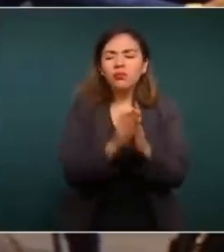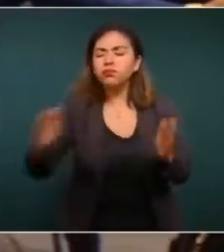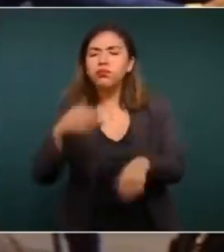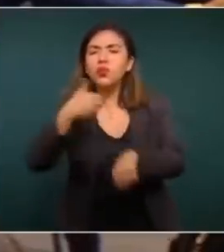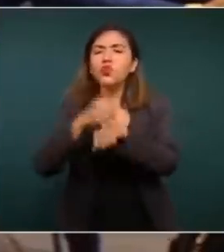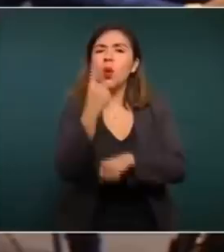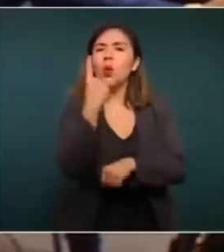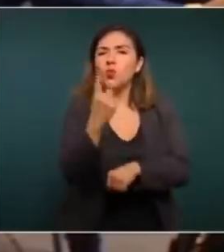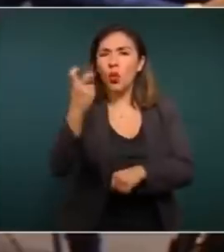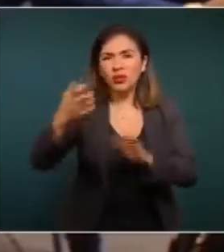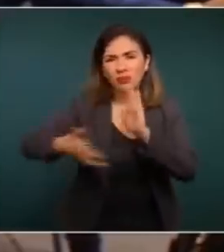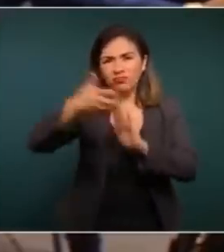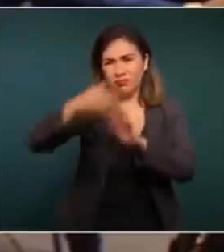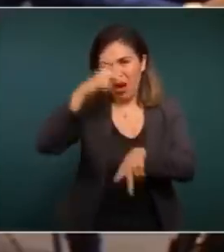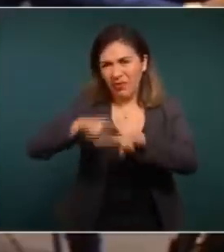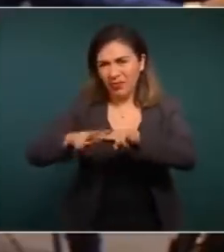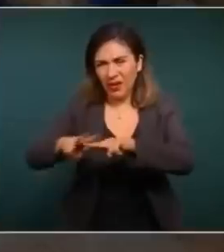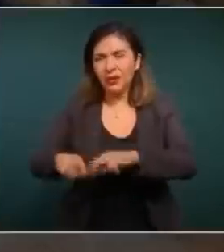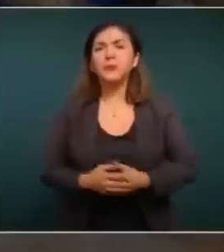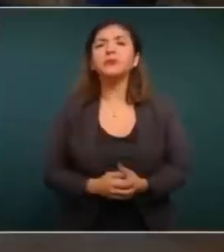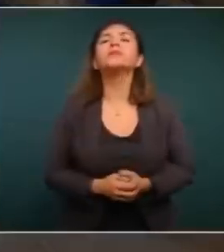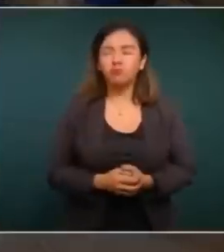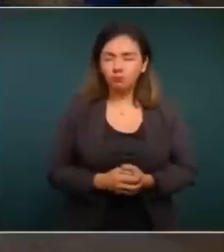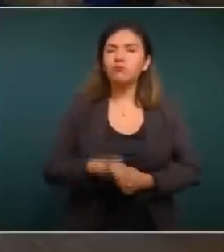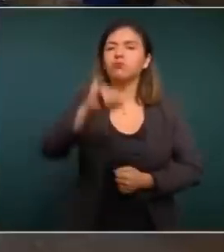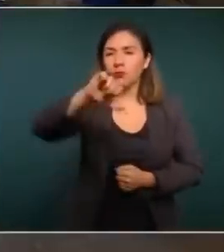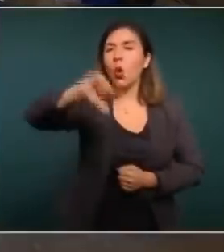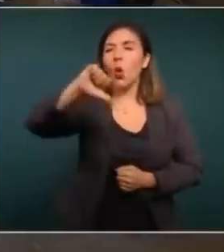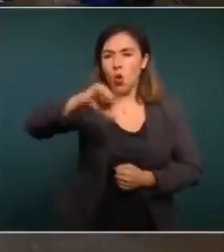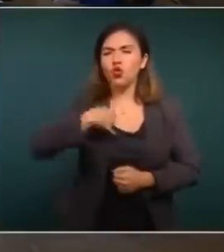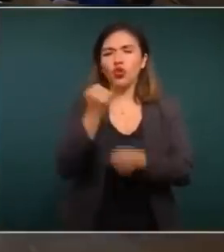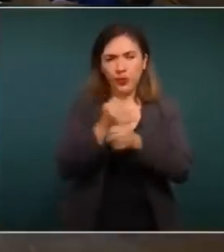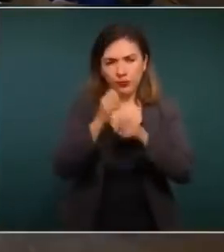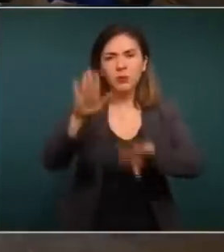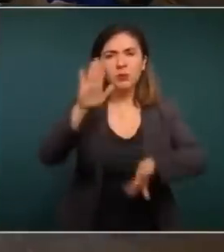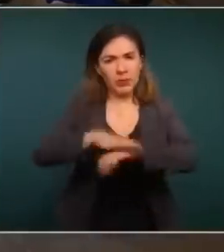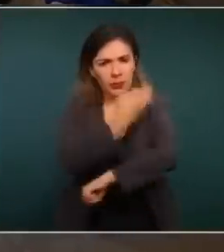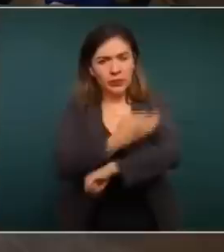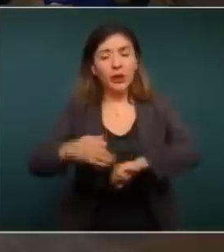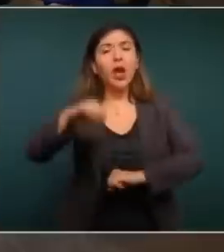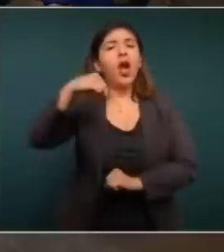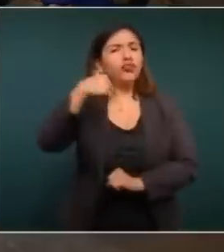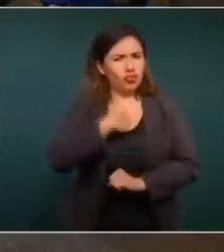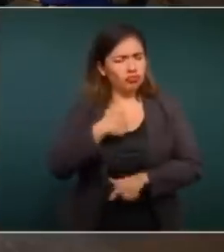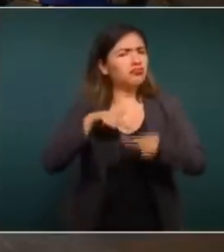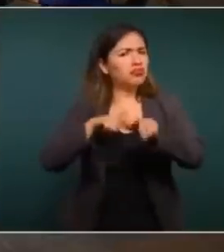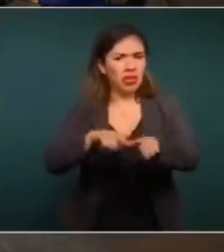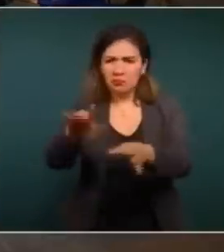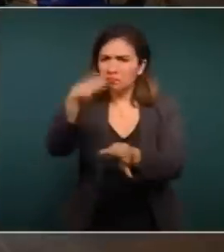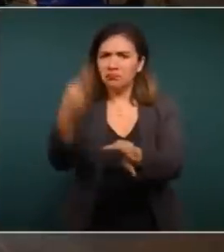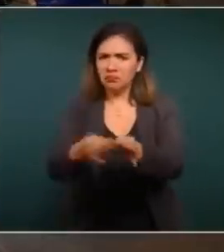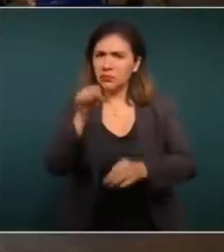este ferrocarril. Sí, hoy vamos a tener información. Nosotros vamos a cumplir